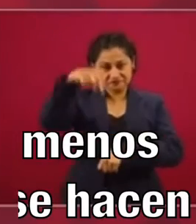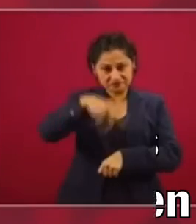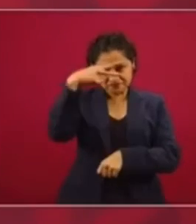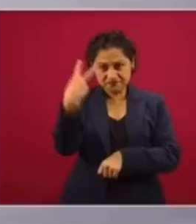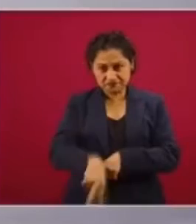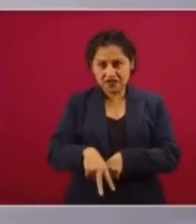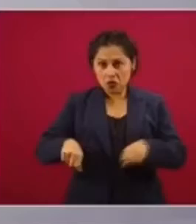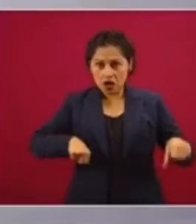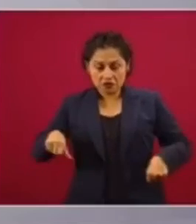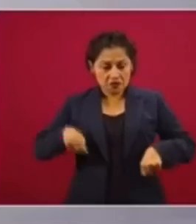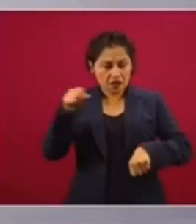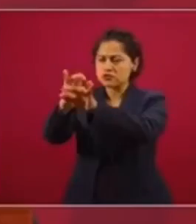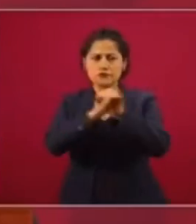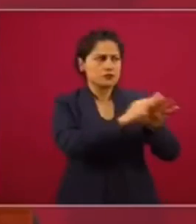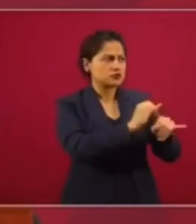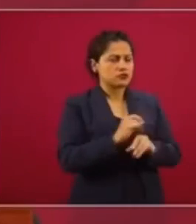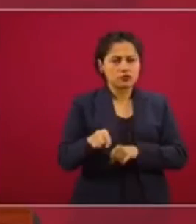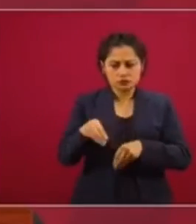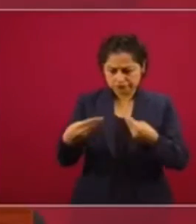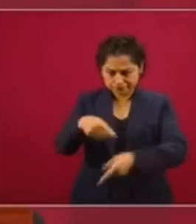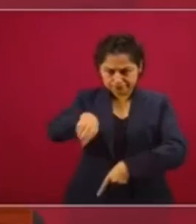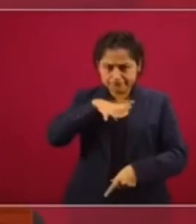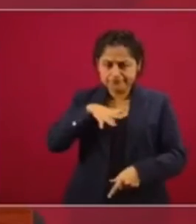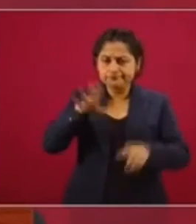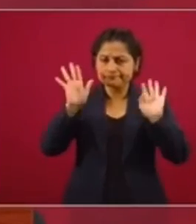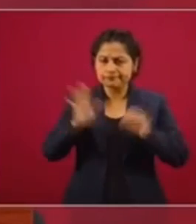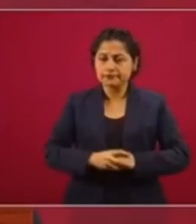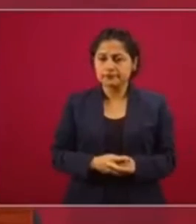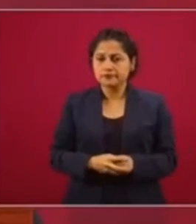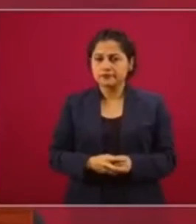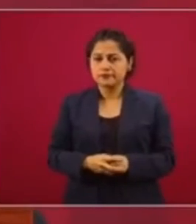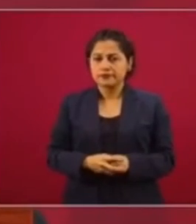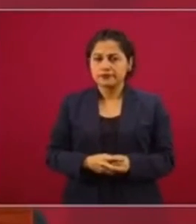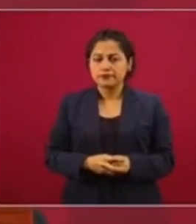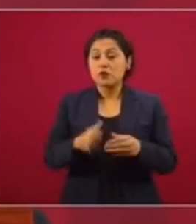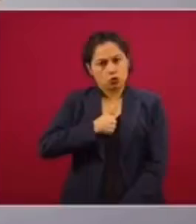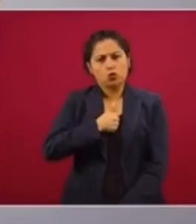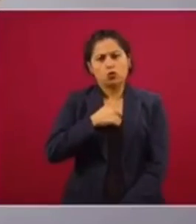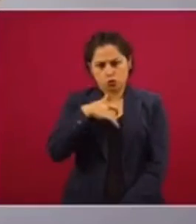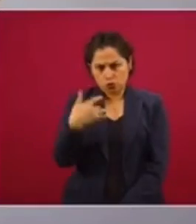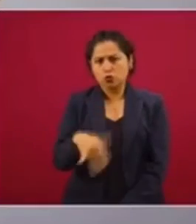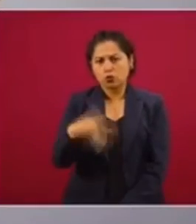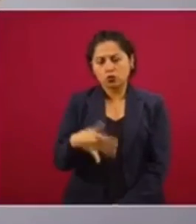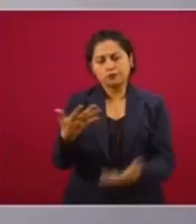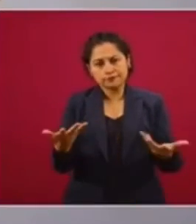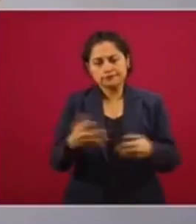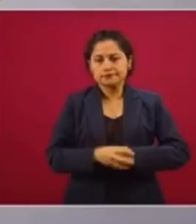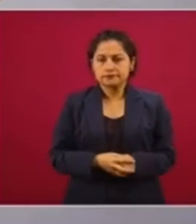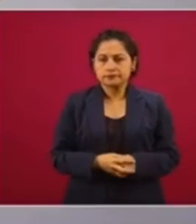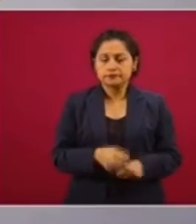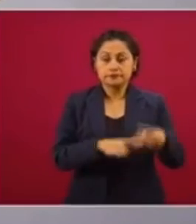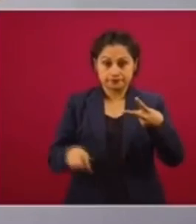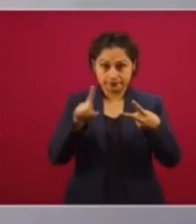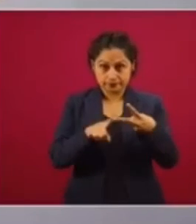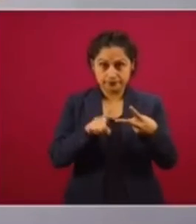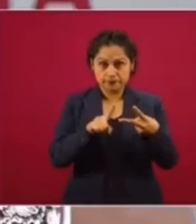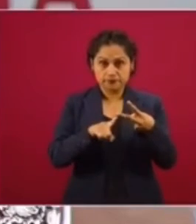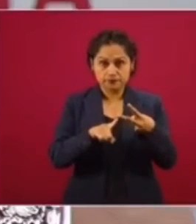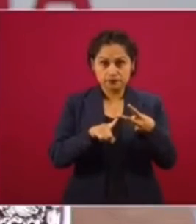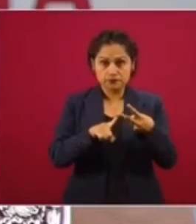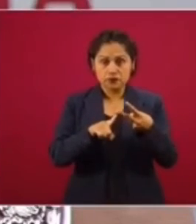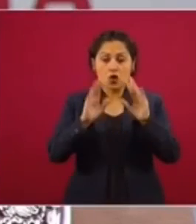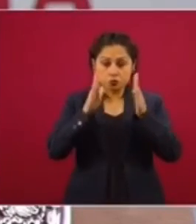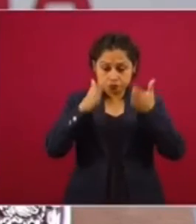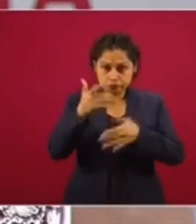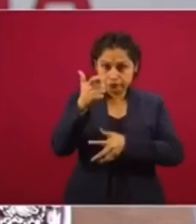combate a la pandemia. Entonces, vamos bien, es lo que puedo decir. Lo segundo es la recuperación económica.